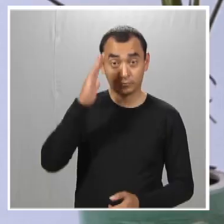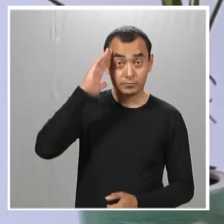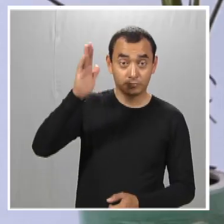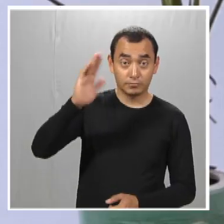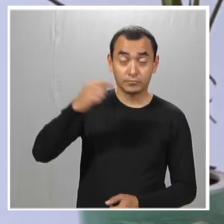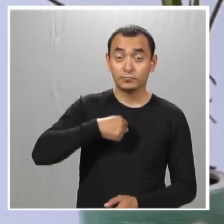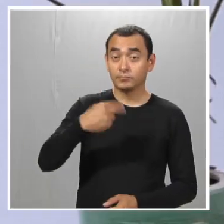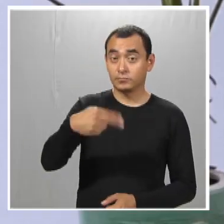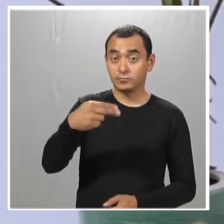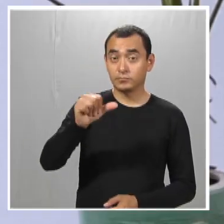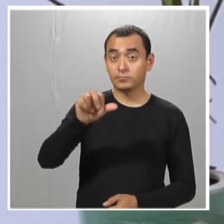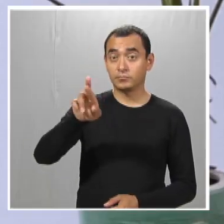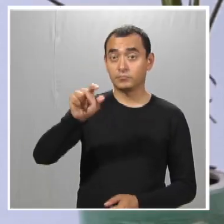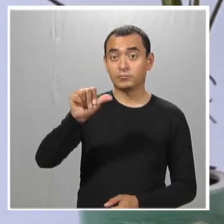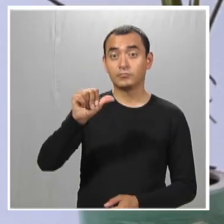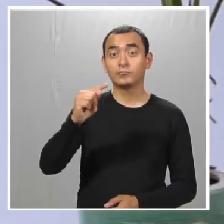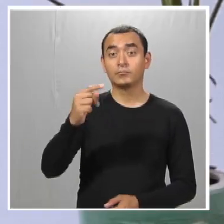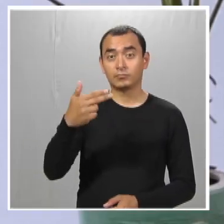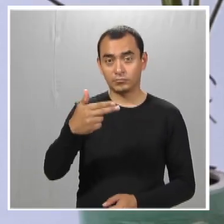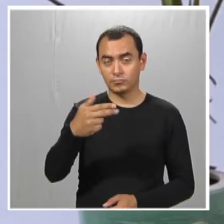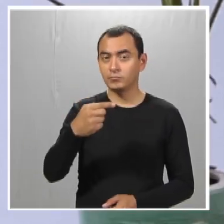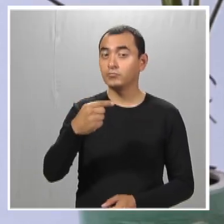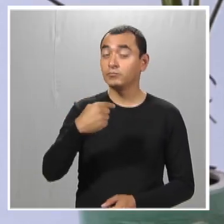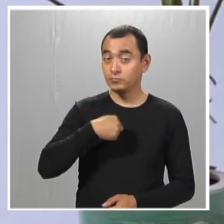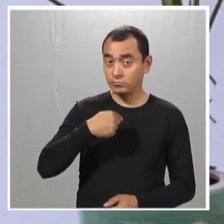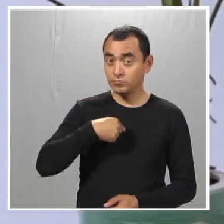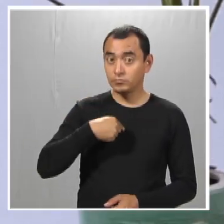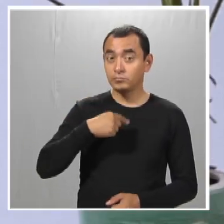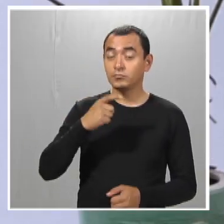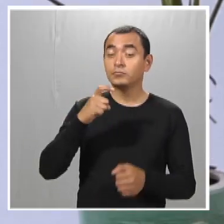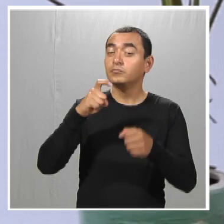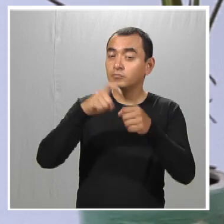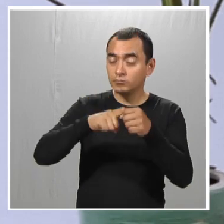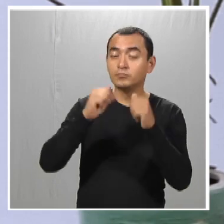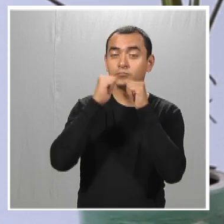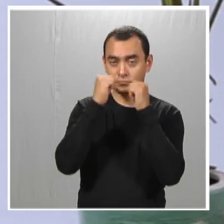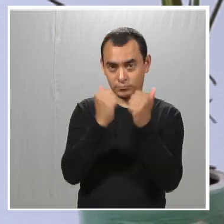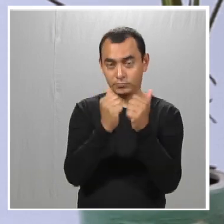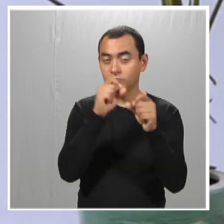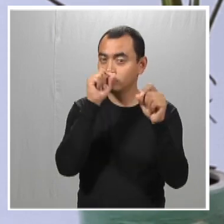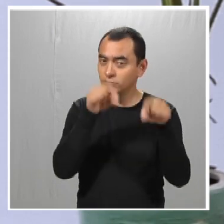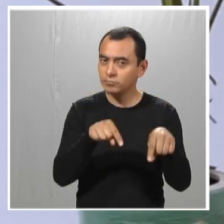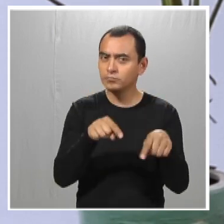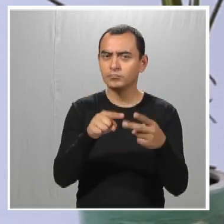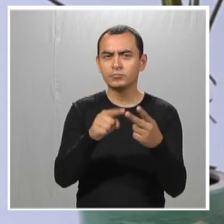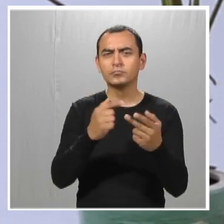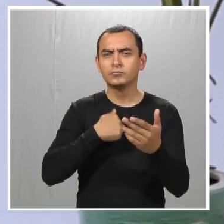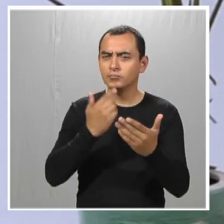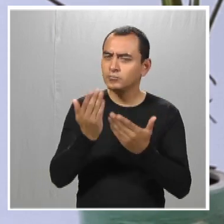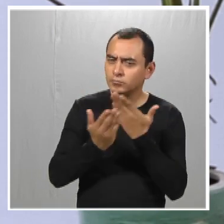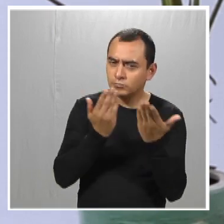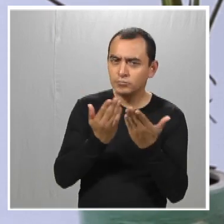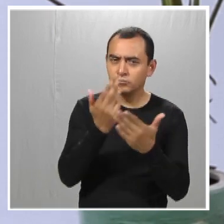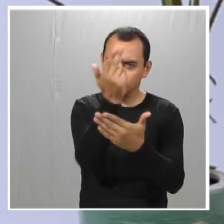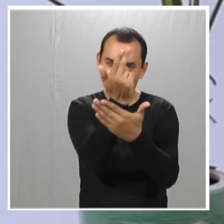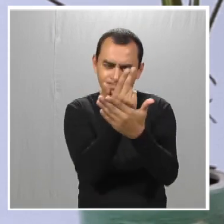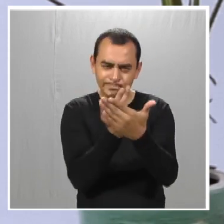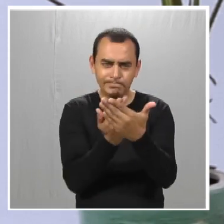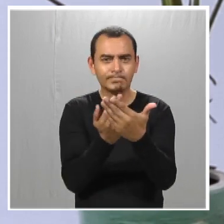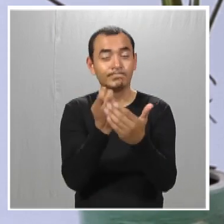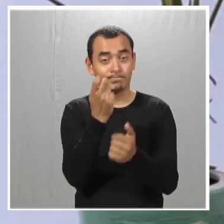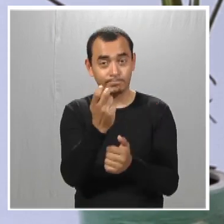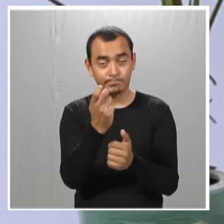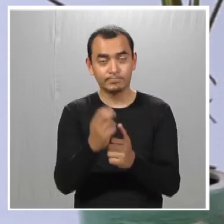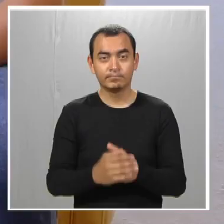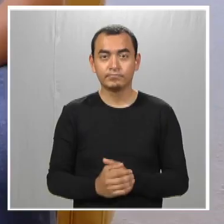Hola, mi nombre es Arat Hernández y estoy con Best Buddies también. Y estoy estudiando diseño